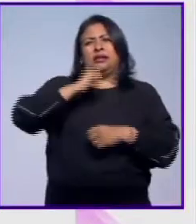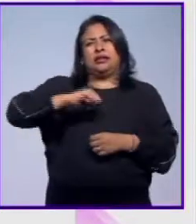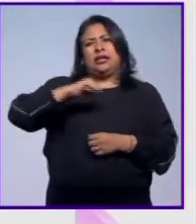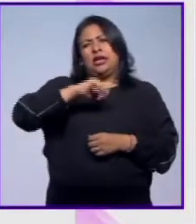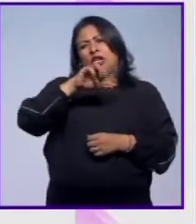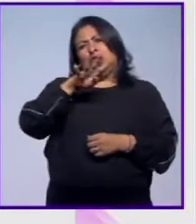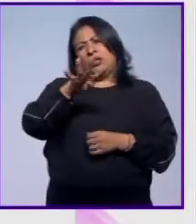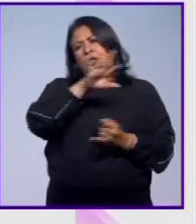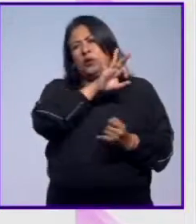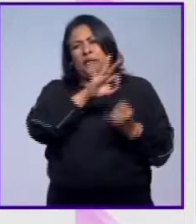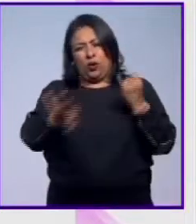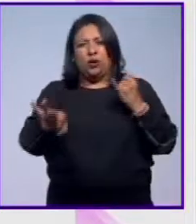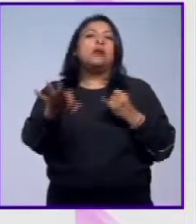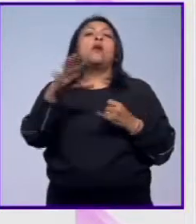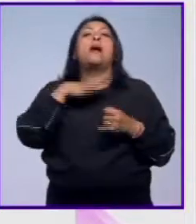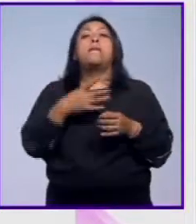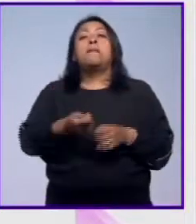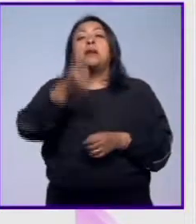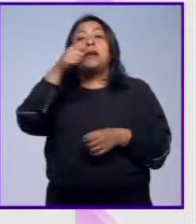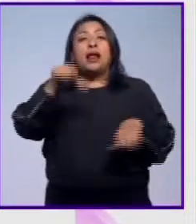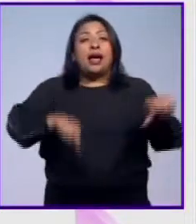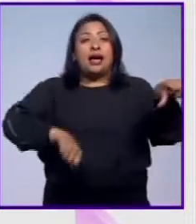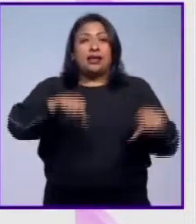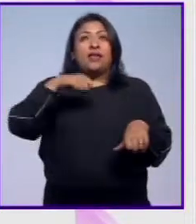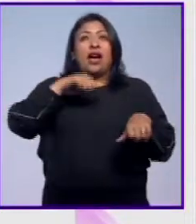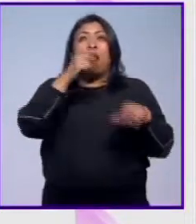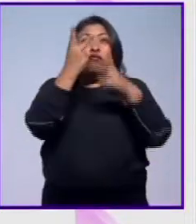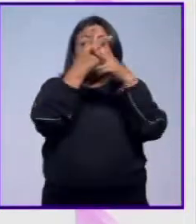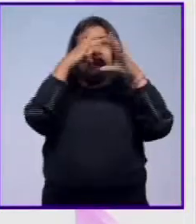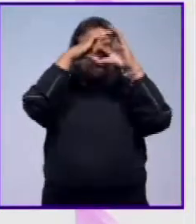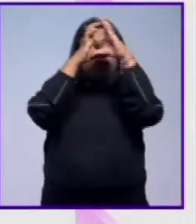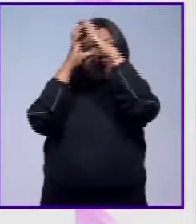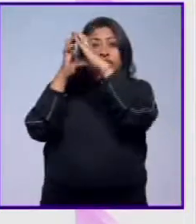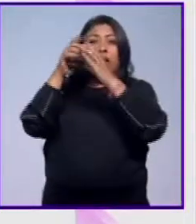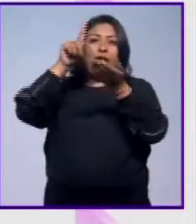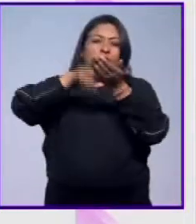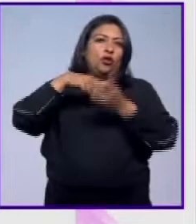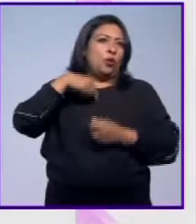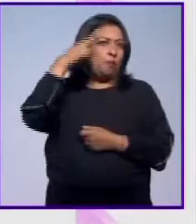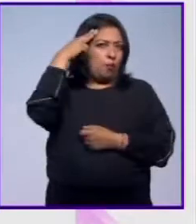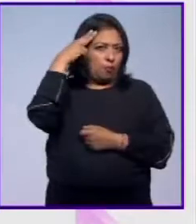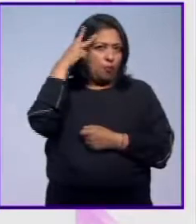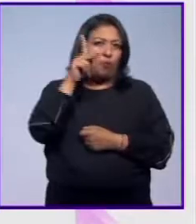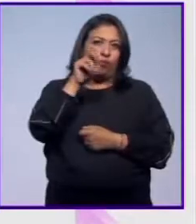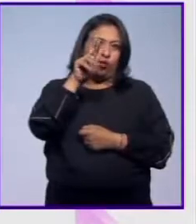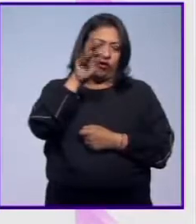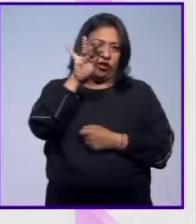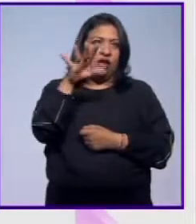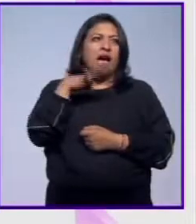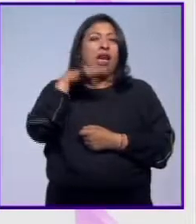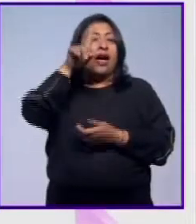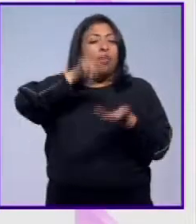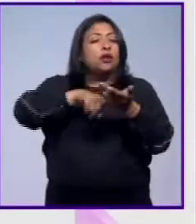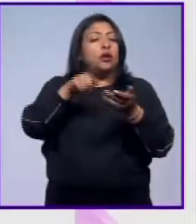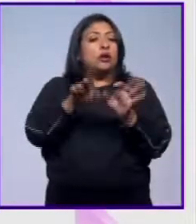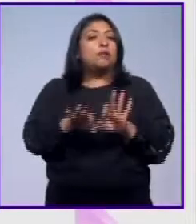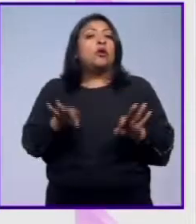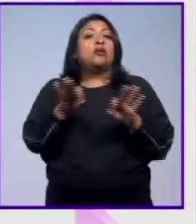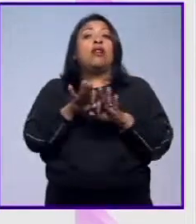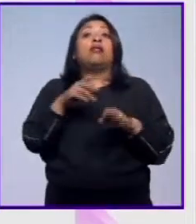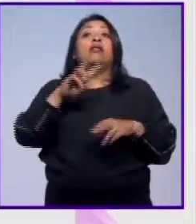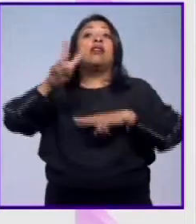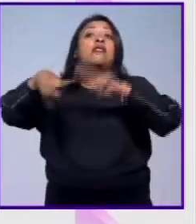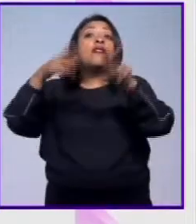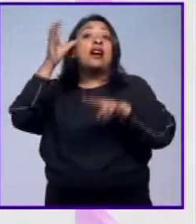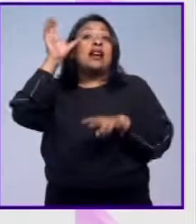XIX, en lo que fue una de las primeras actividades astronómicas durante el porfiriato y que permitió ahí un guiño muy interesante. Iban a ir a